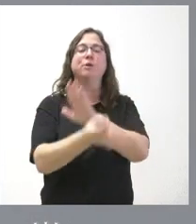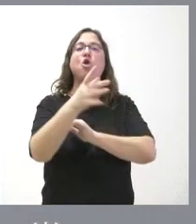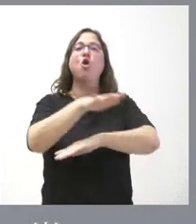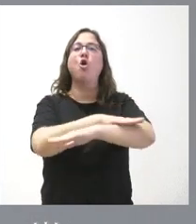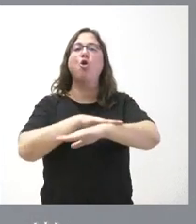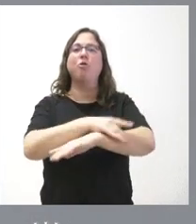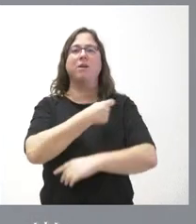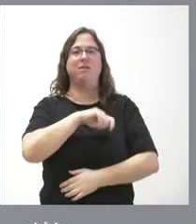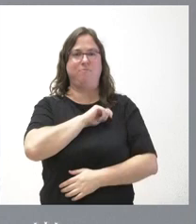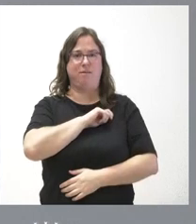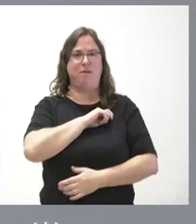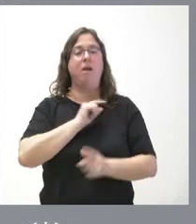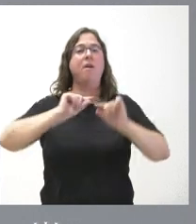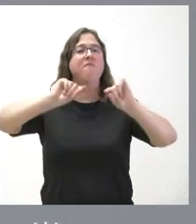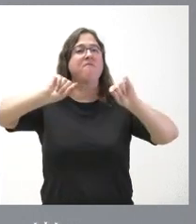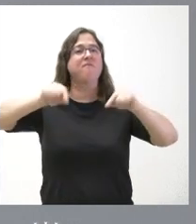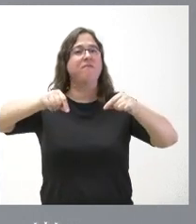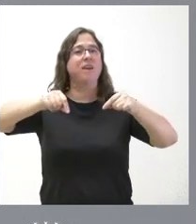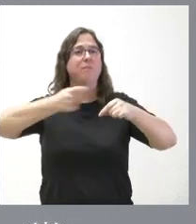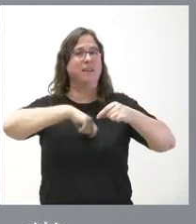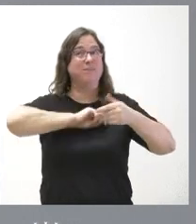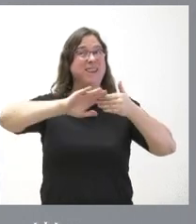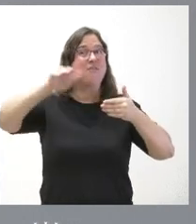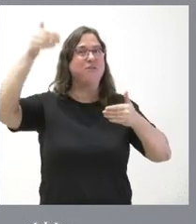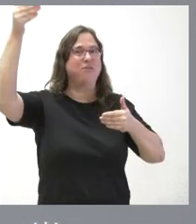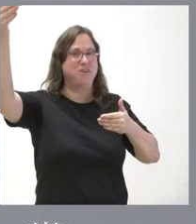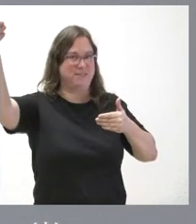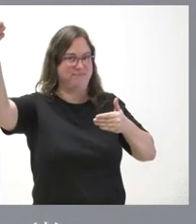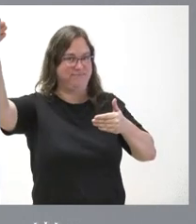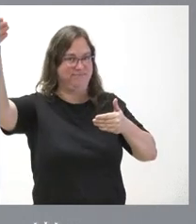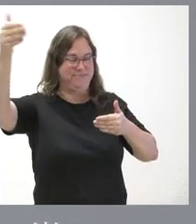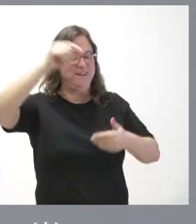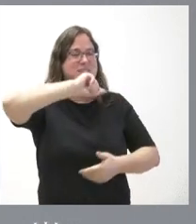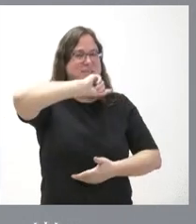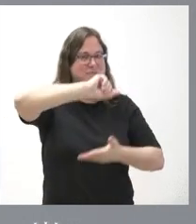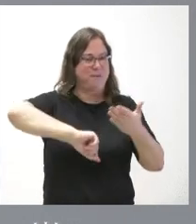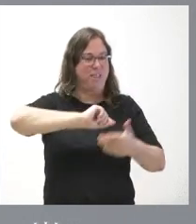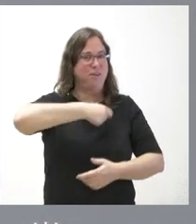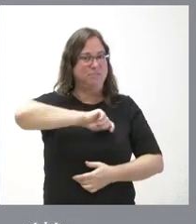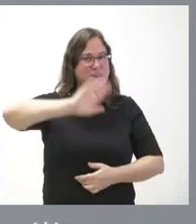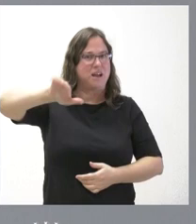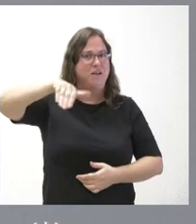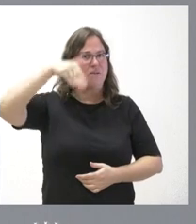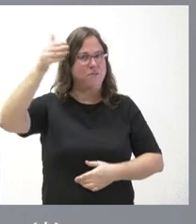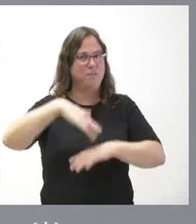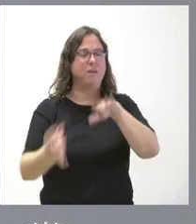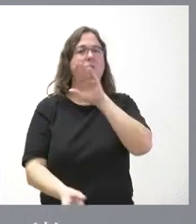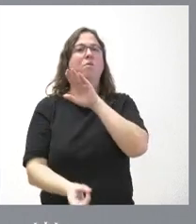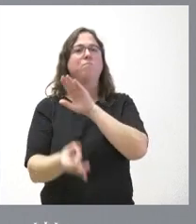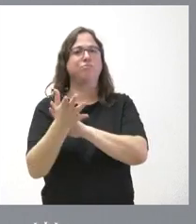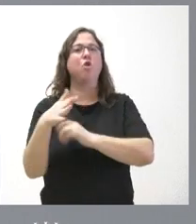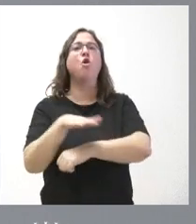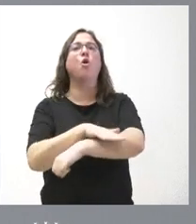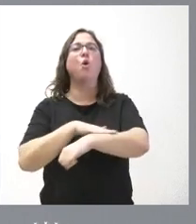sea firmado fuera de España. Ha tenido que firmarse fuera de España para constituir un gobierno